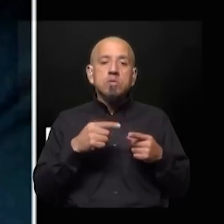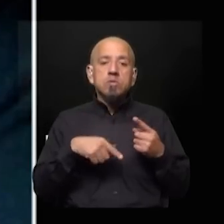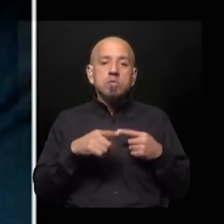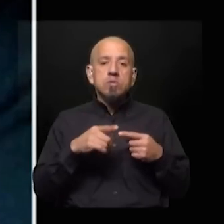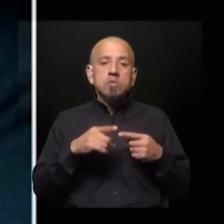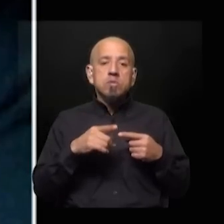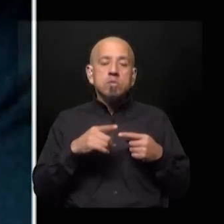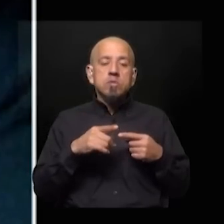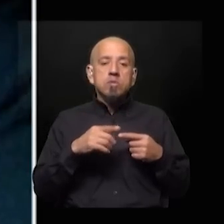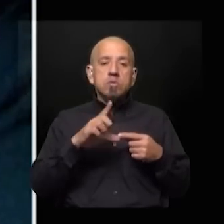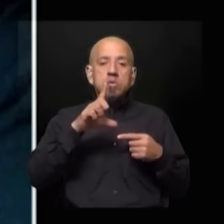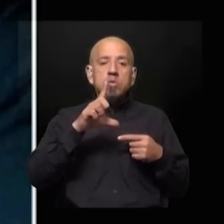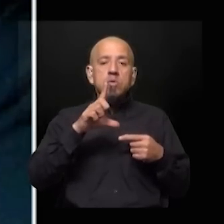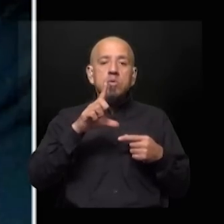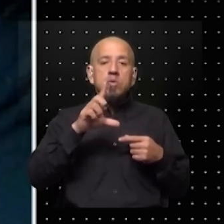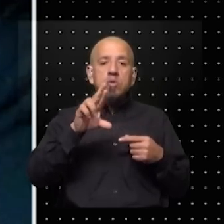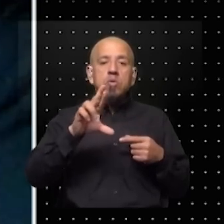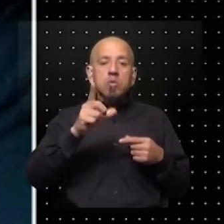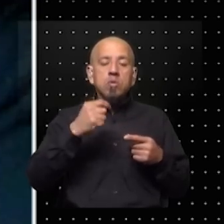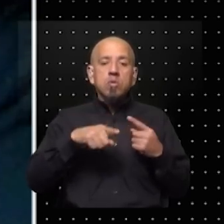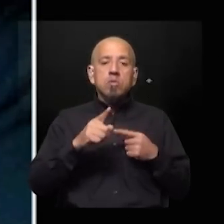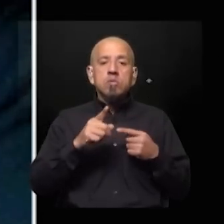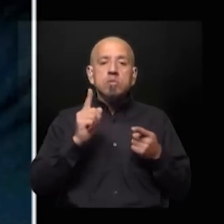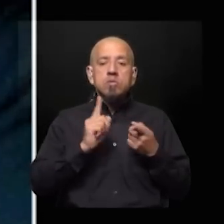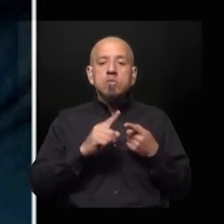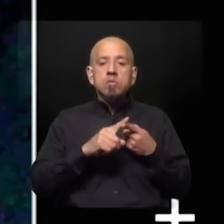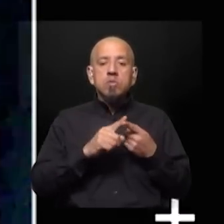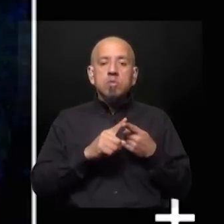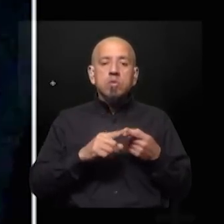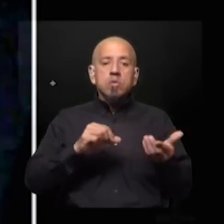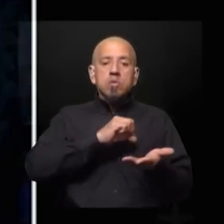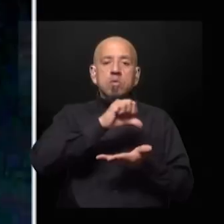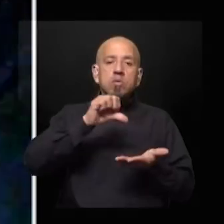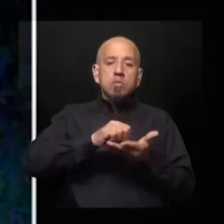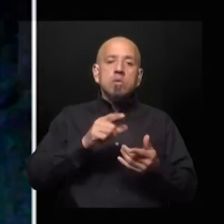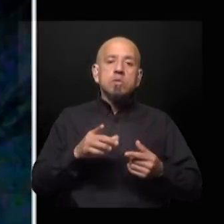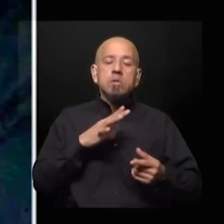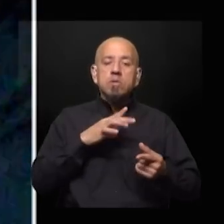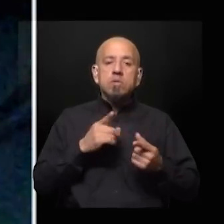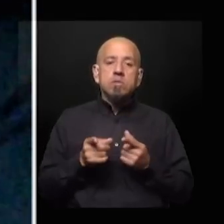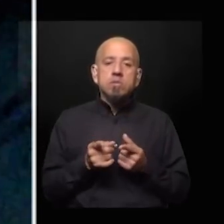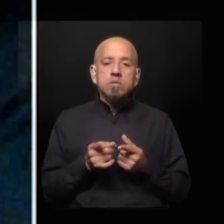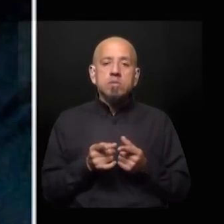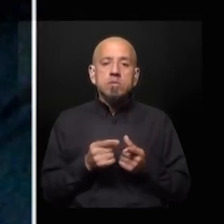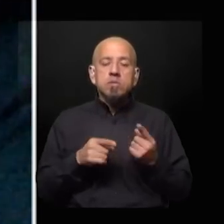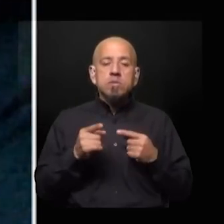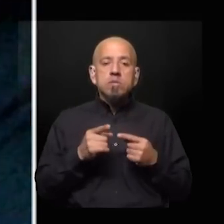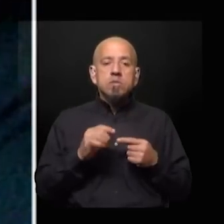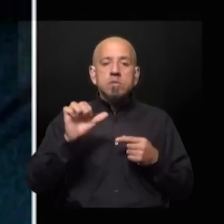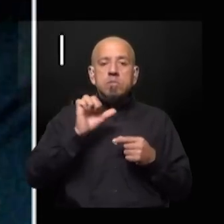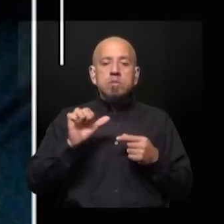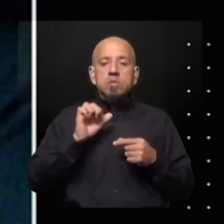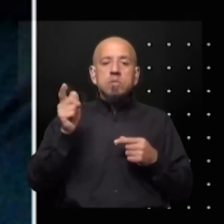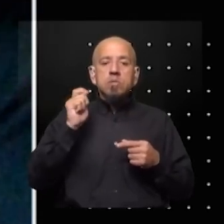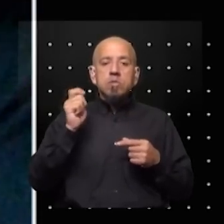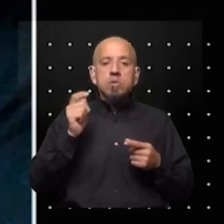Lula que no solo pasaba por acuerdos con los países de la lusofonía pasaba porque grandes empresas públicas brasileñas